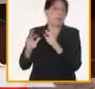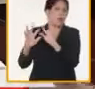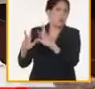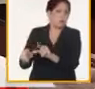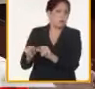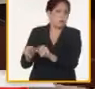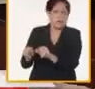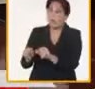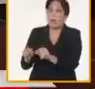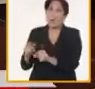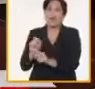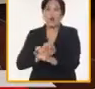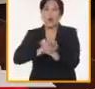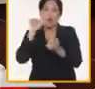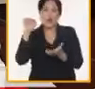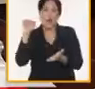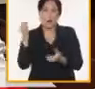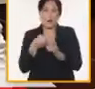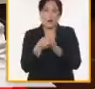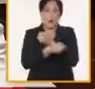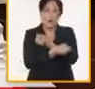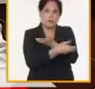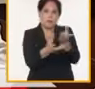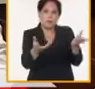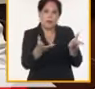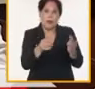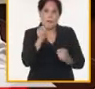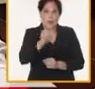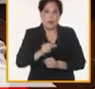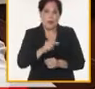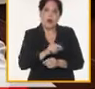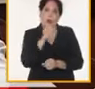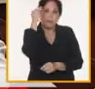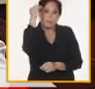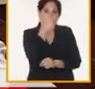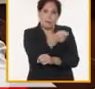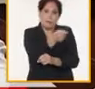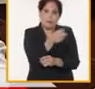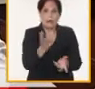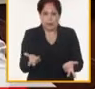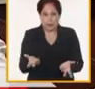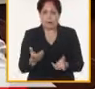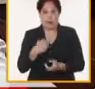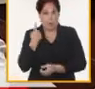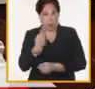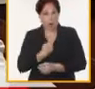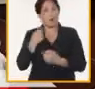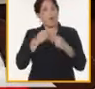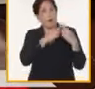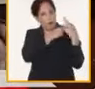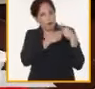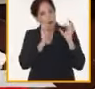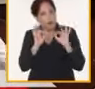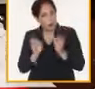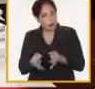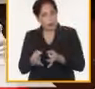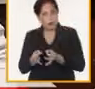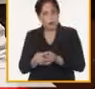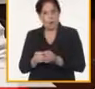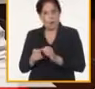no logramos extenderlo al resto de los lugares. Y yo creo que ahí las organizaciones políticas tenemos una responsabilidad importante y yo creo que ahí